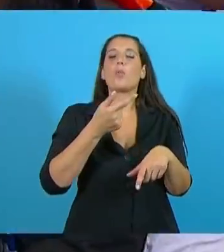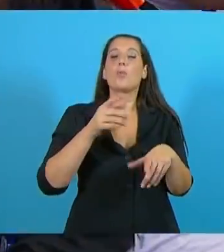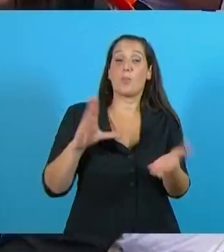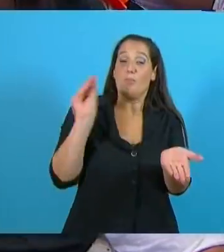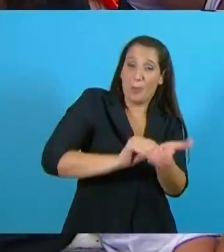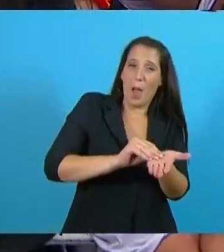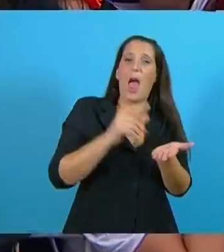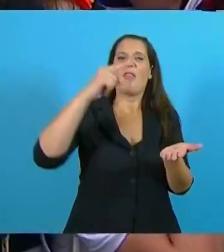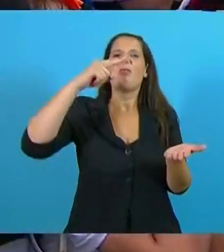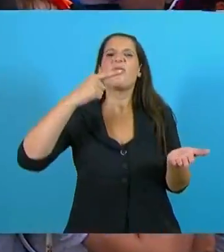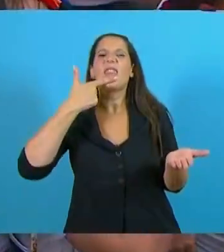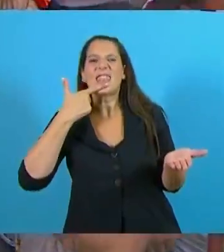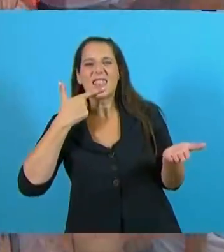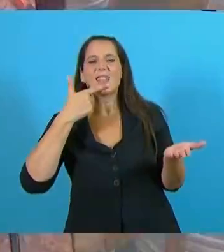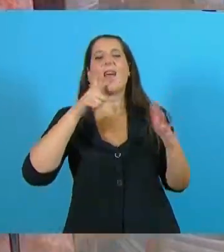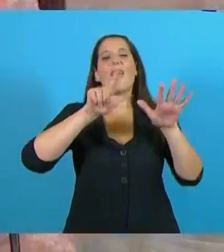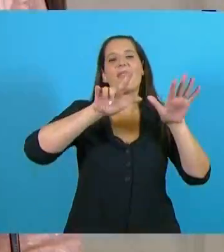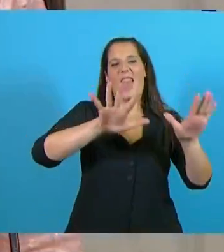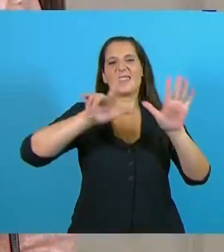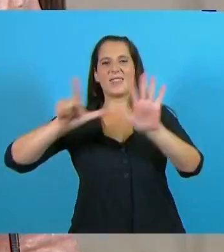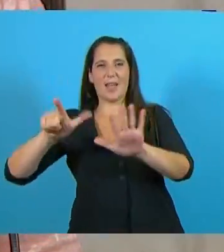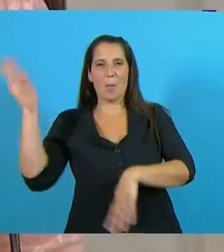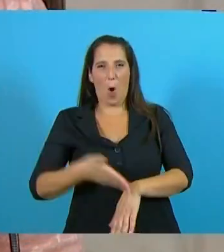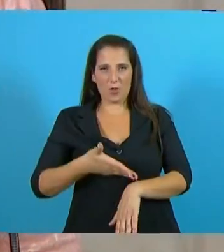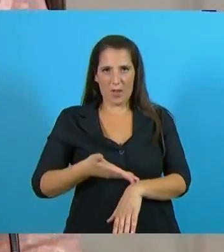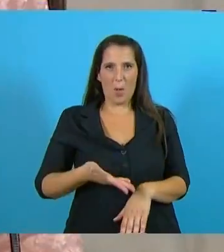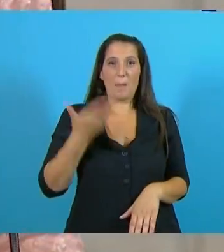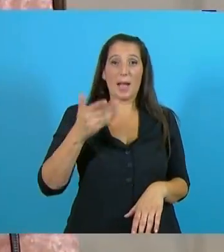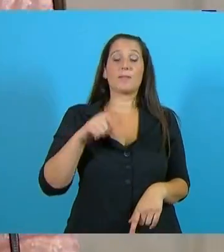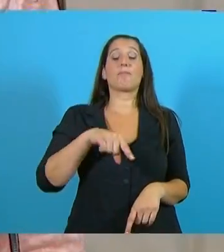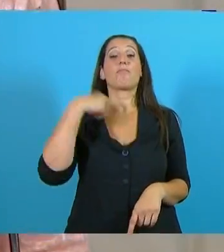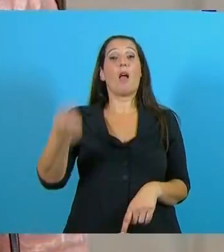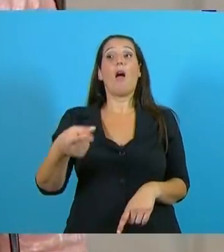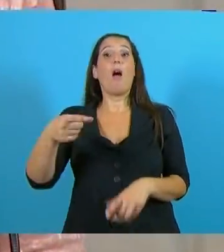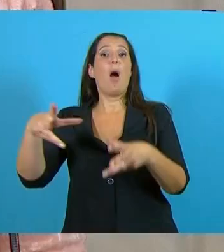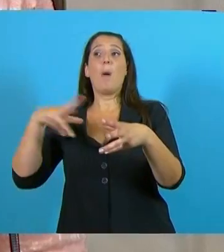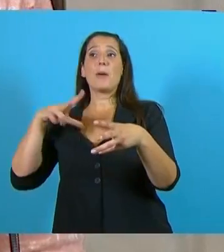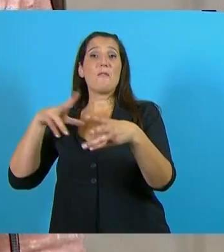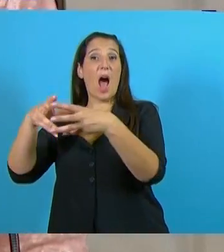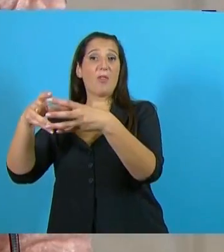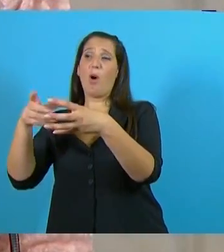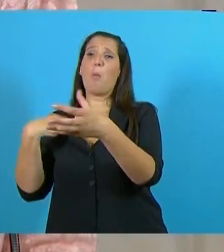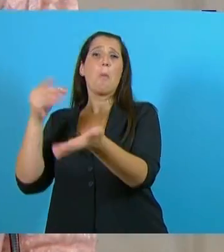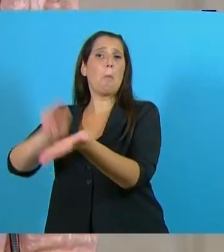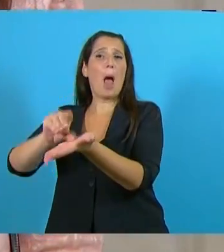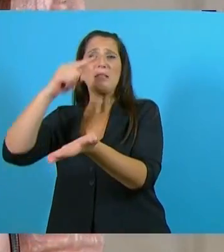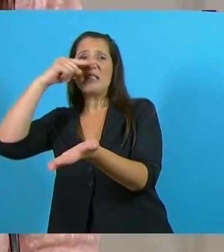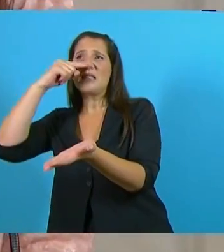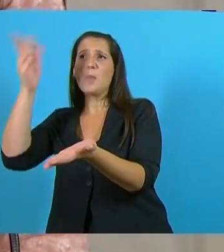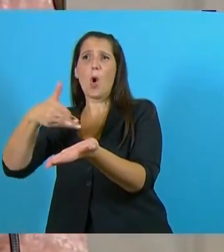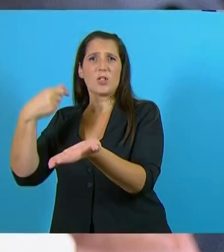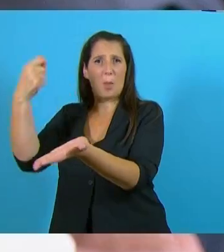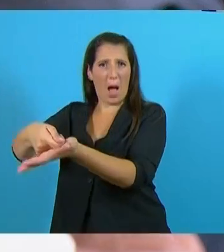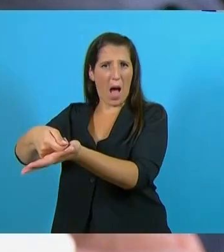operadores privados aumentaron sus gastos, en la línea de San Martín un 77%, gastos que los tenemos que pagar